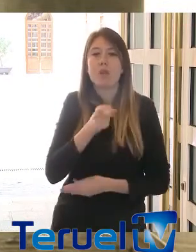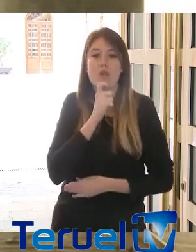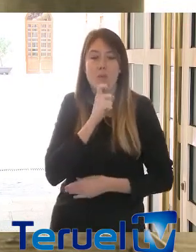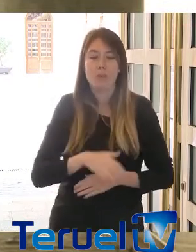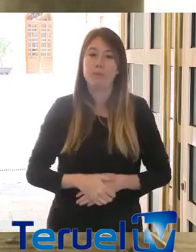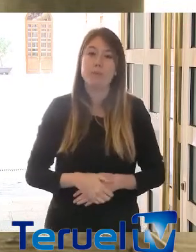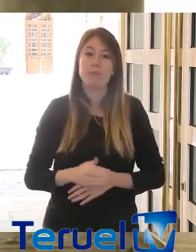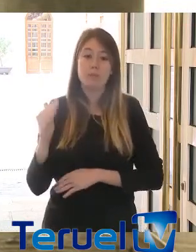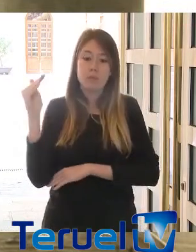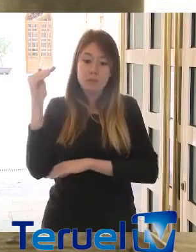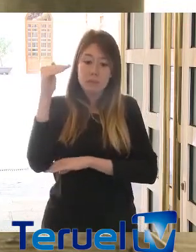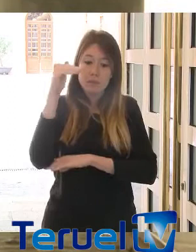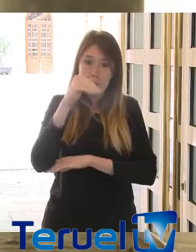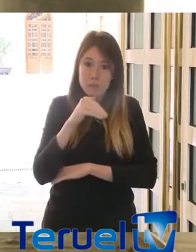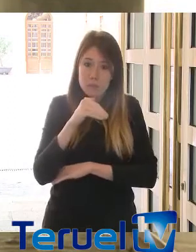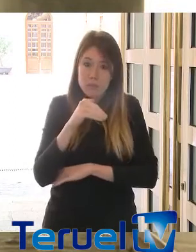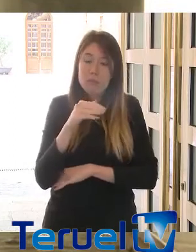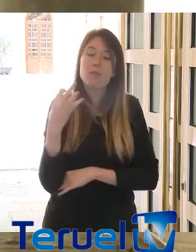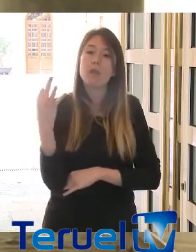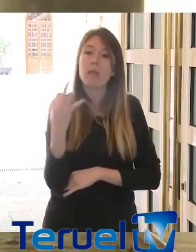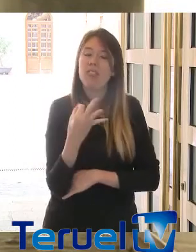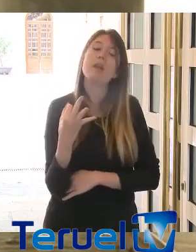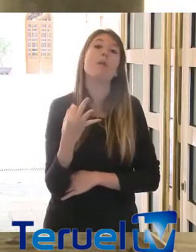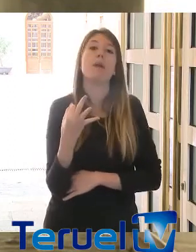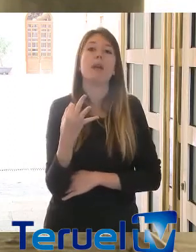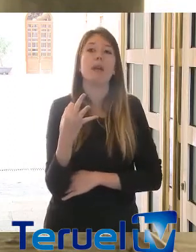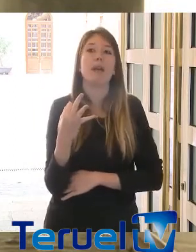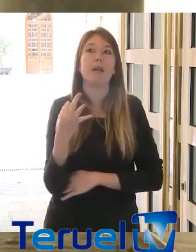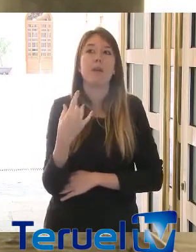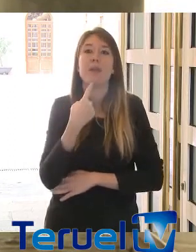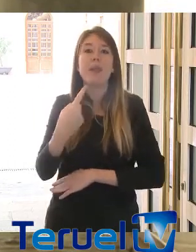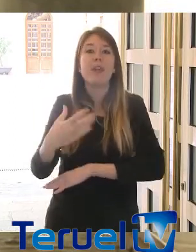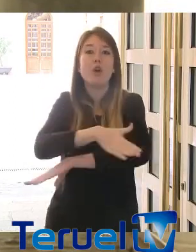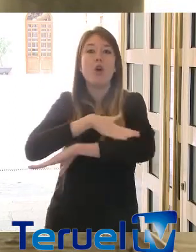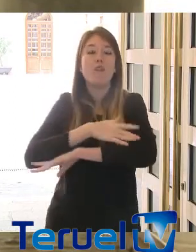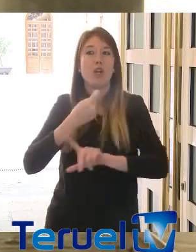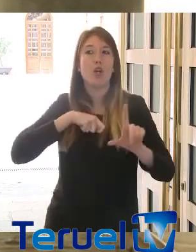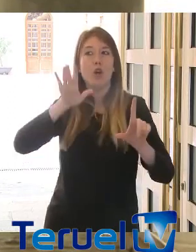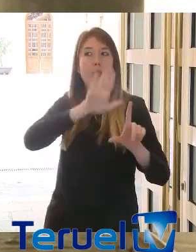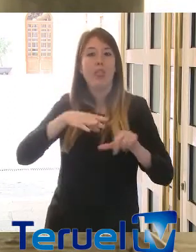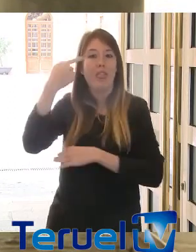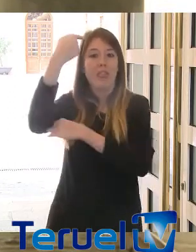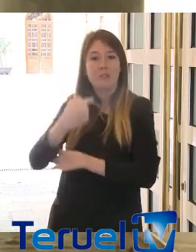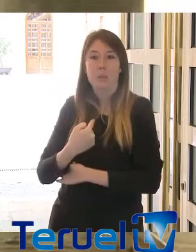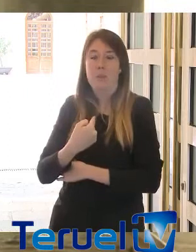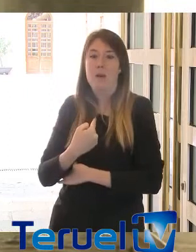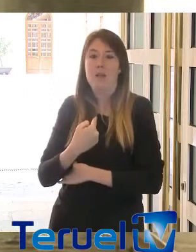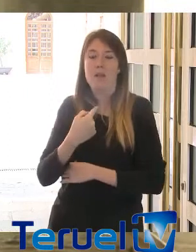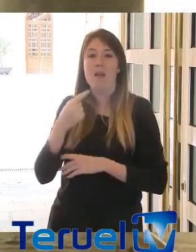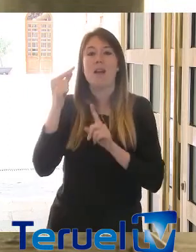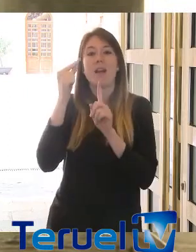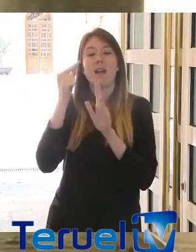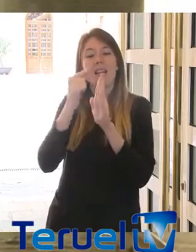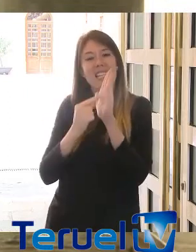La desescalada la tiene que decidir el Gobierno de España, tiene que decidir con criterios